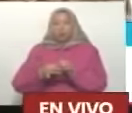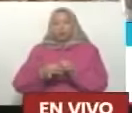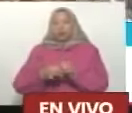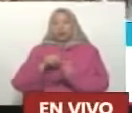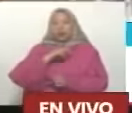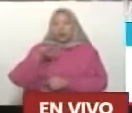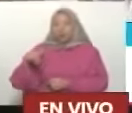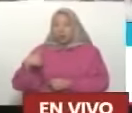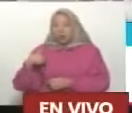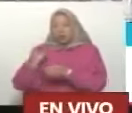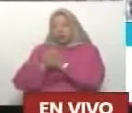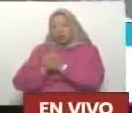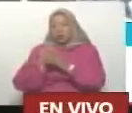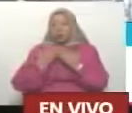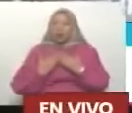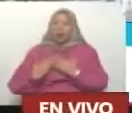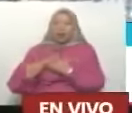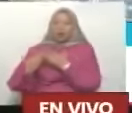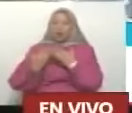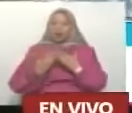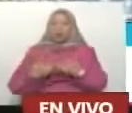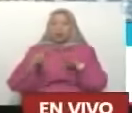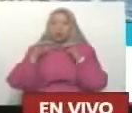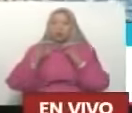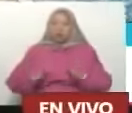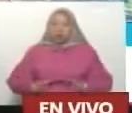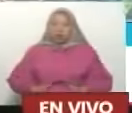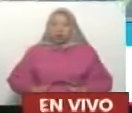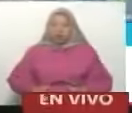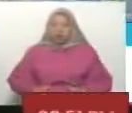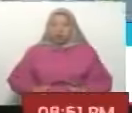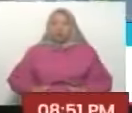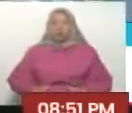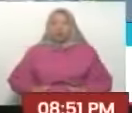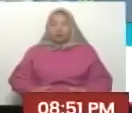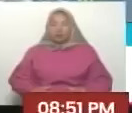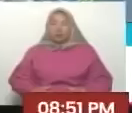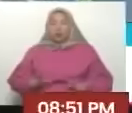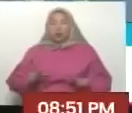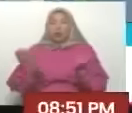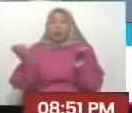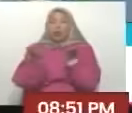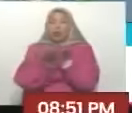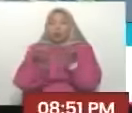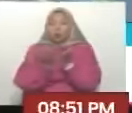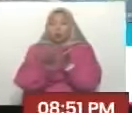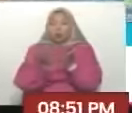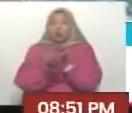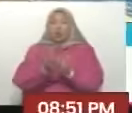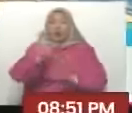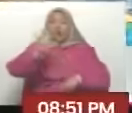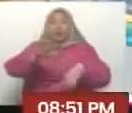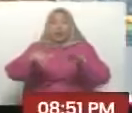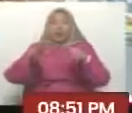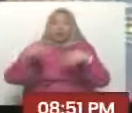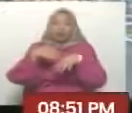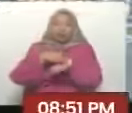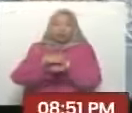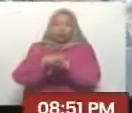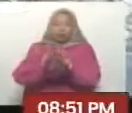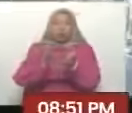nuestros estudiantes, en la entrega de la rehabilitación integral de esta